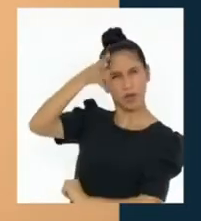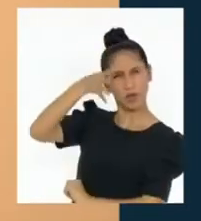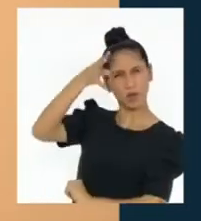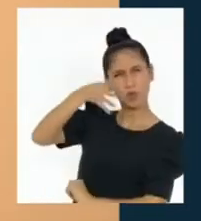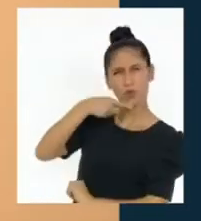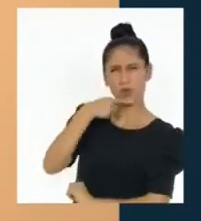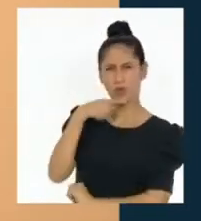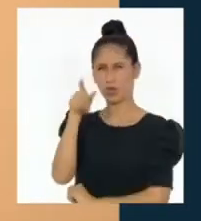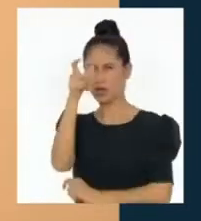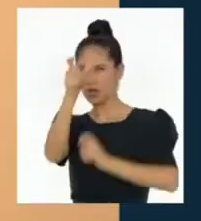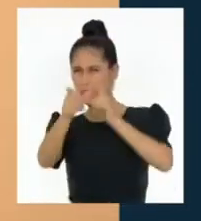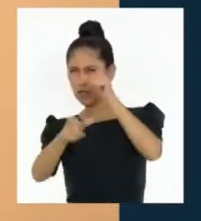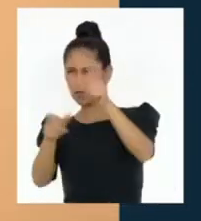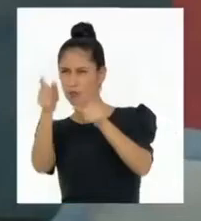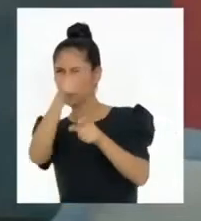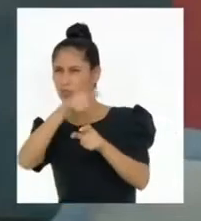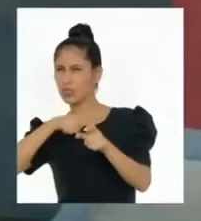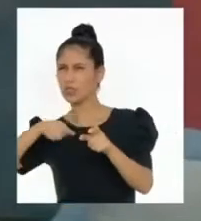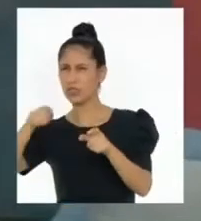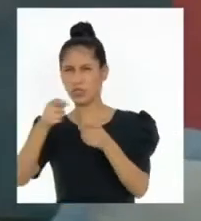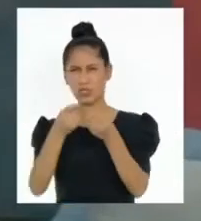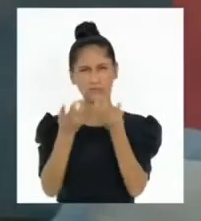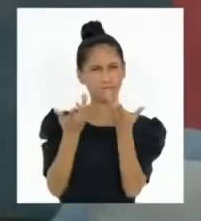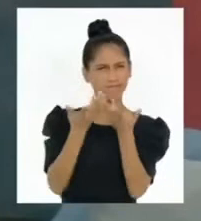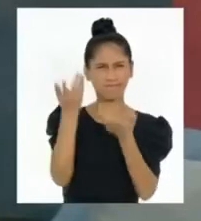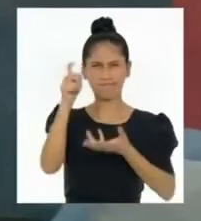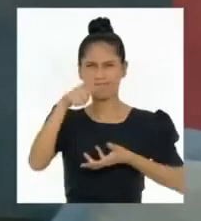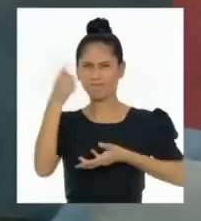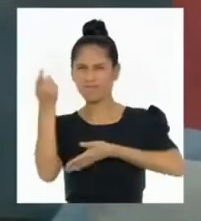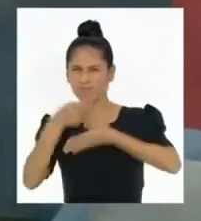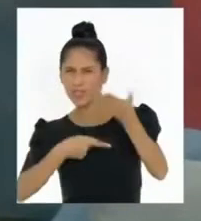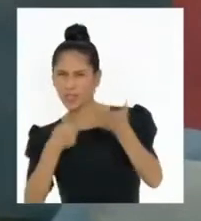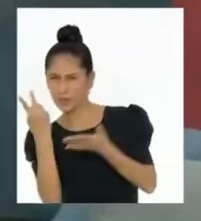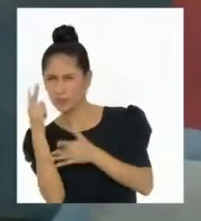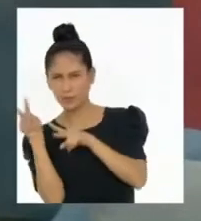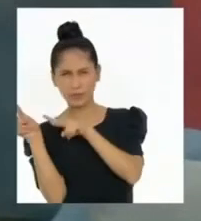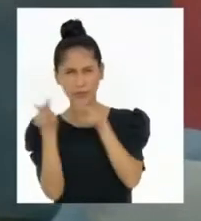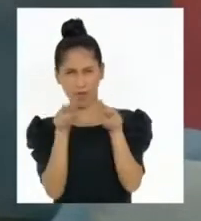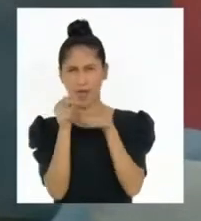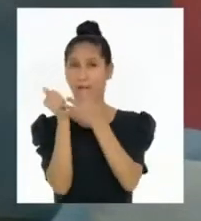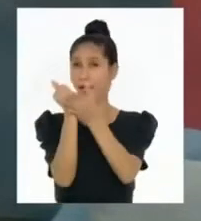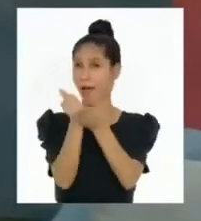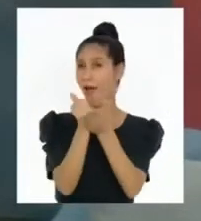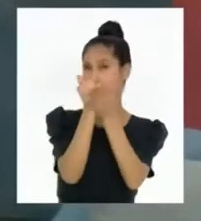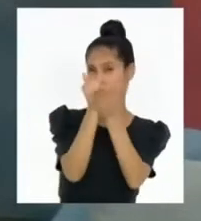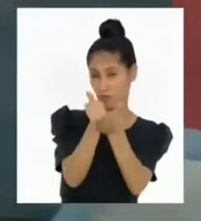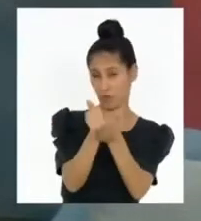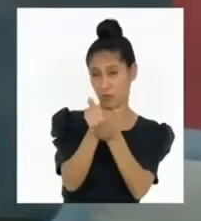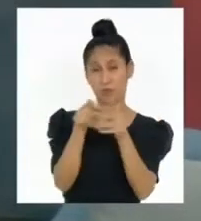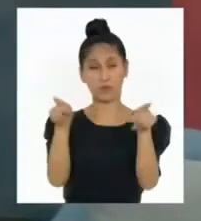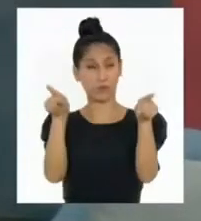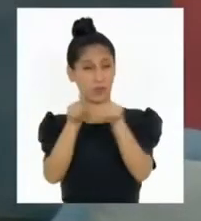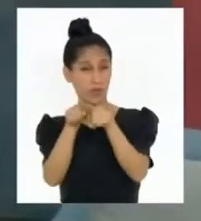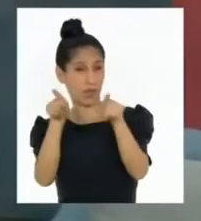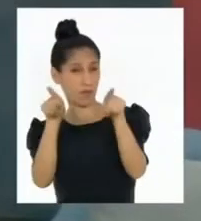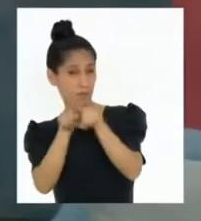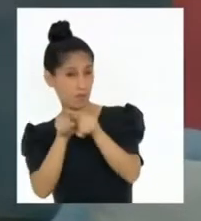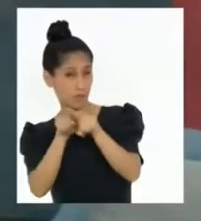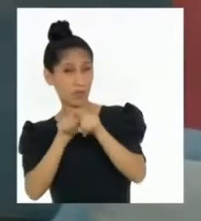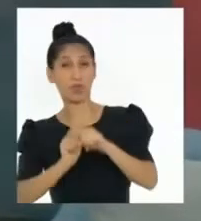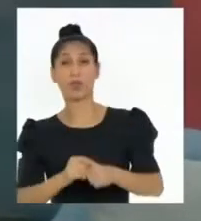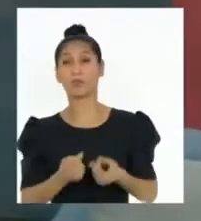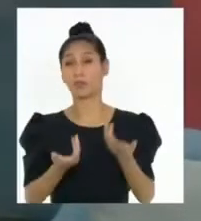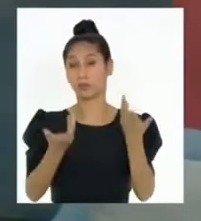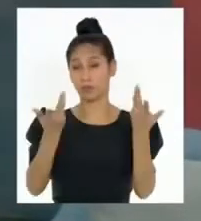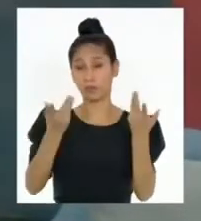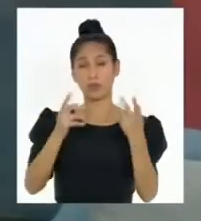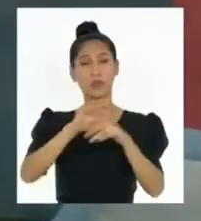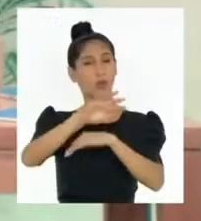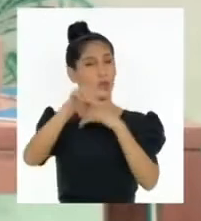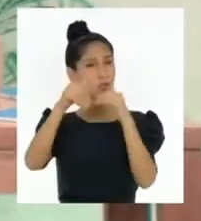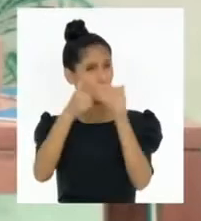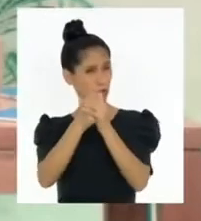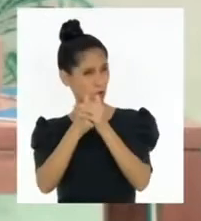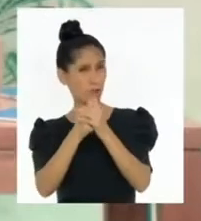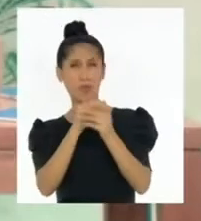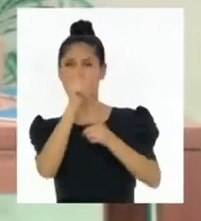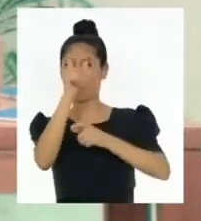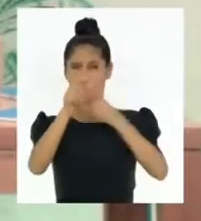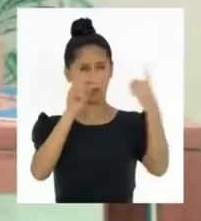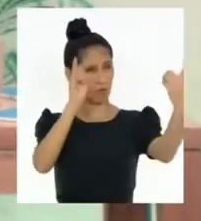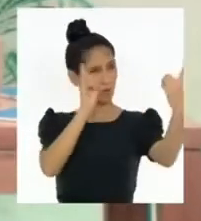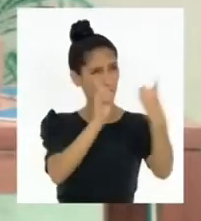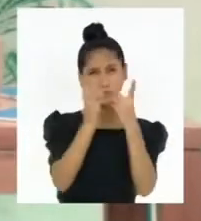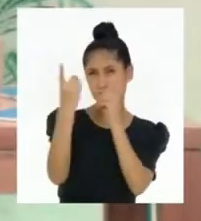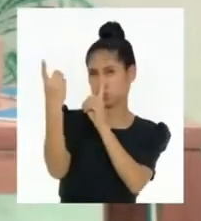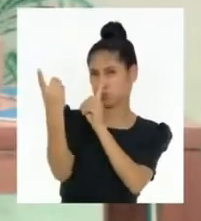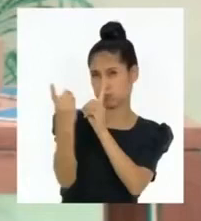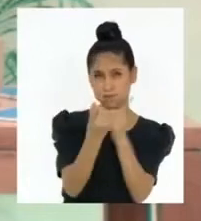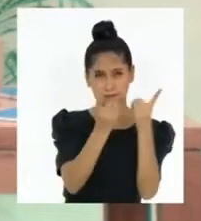una forma de vida. Y tiene su fuente en lo cotidiano, en la convivencia misma, en las relaciones humanas. En